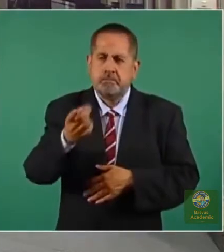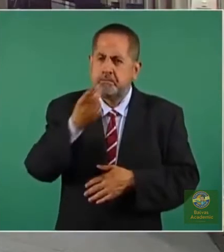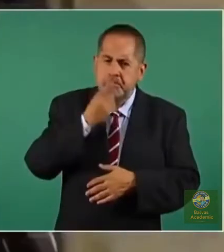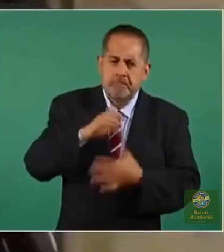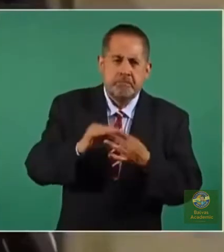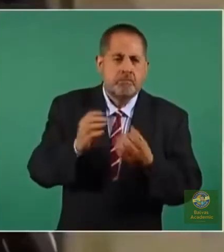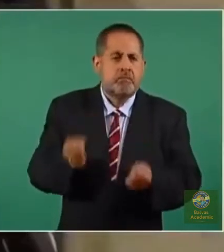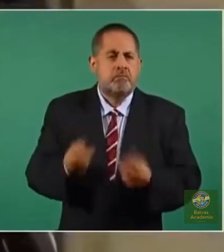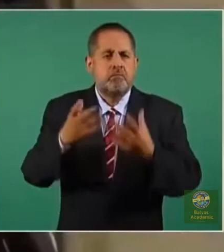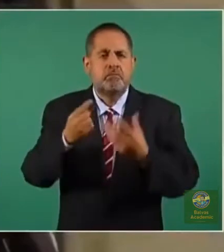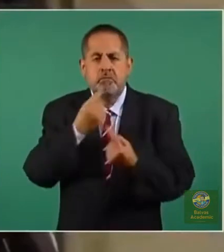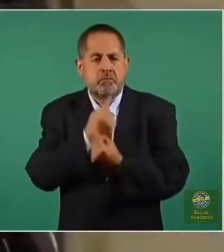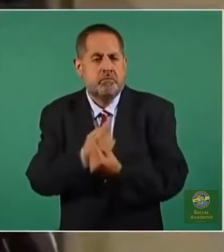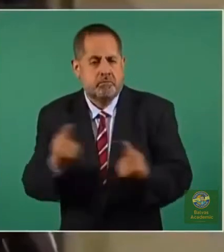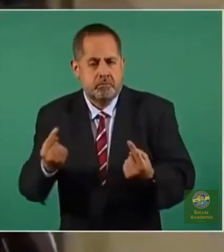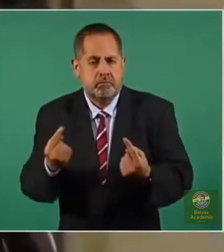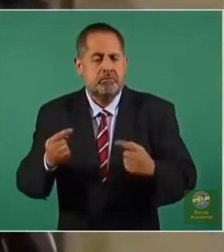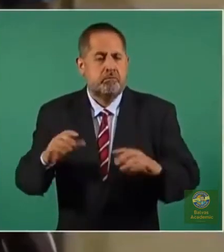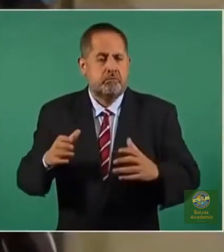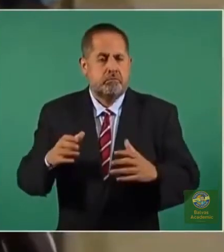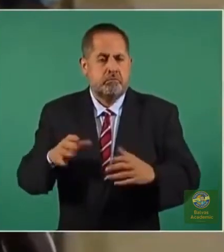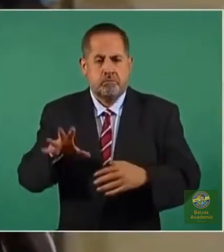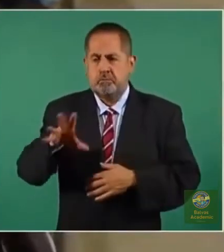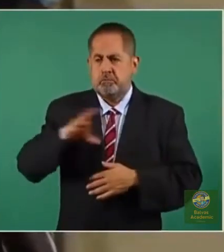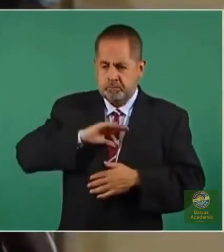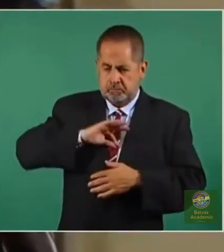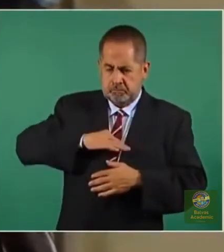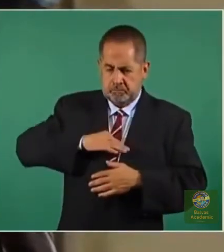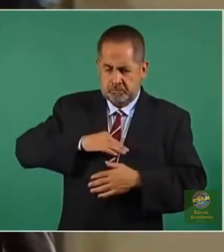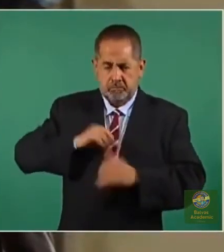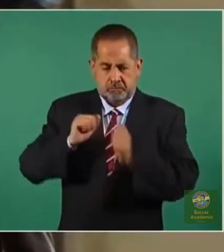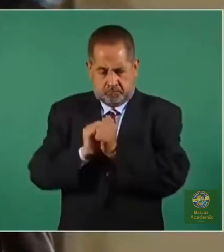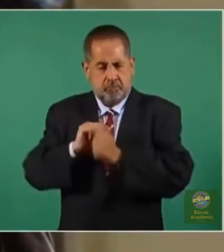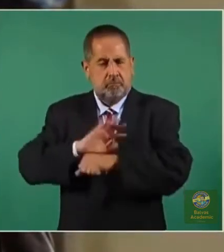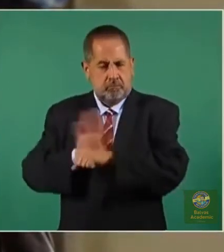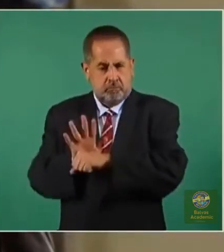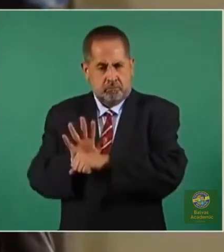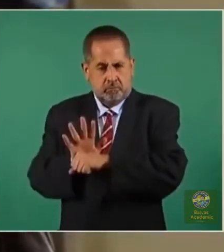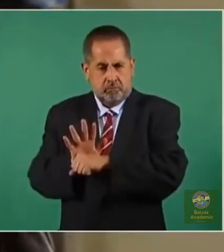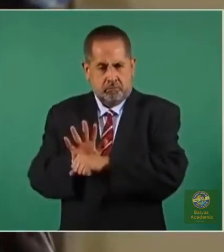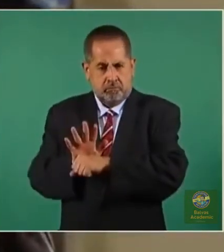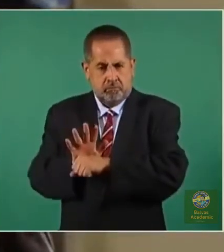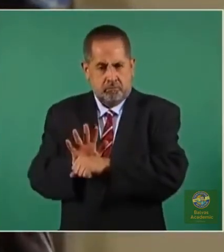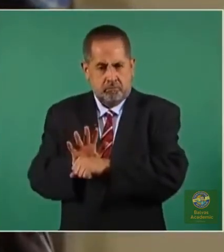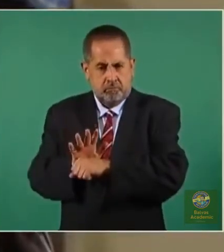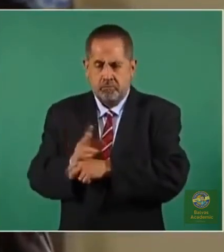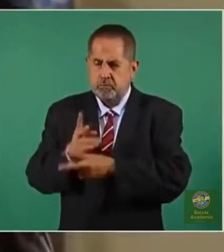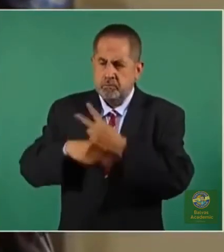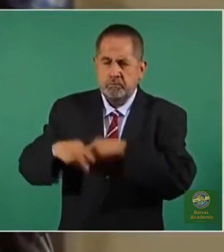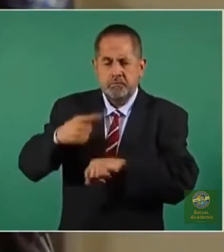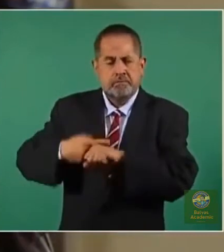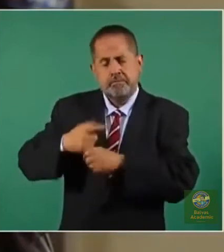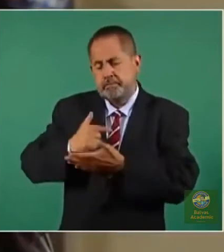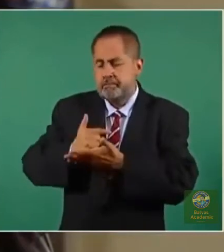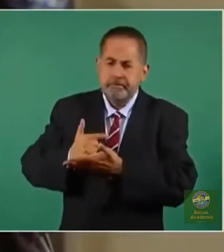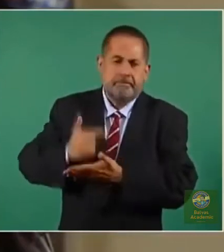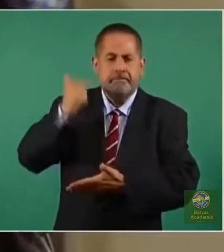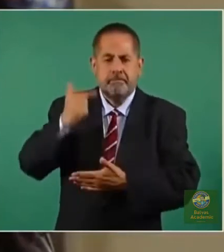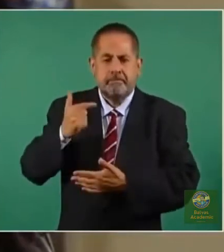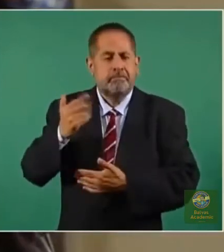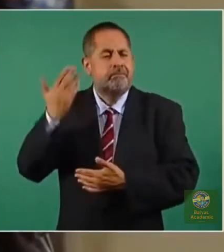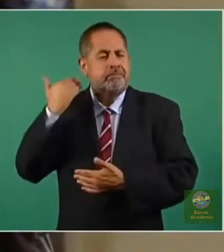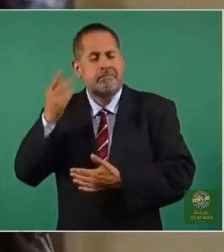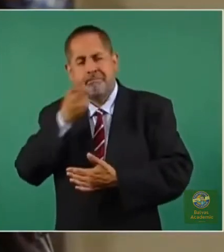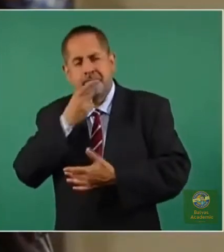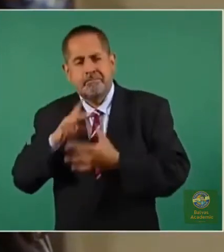porcentaje de los niños que se contagian de COVID recaen en enfermedad grave. Ya habían mencionado